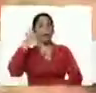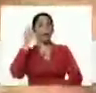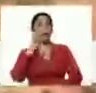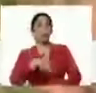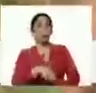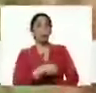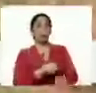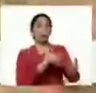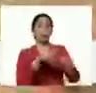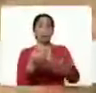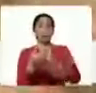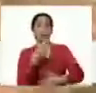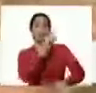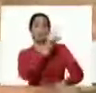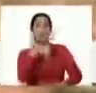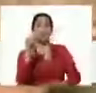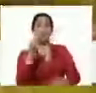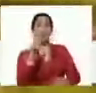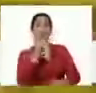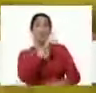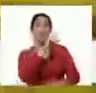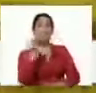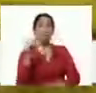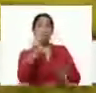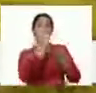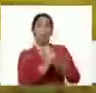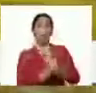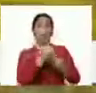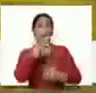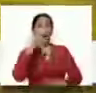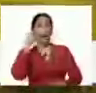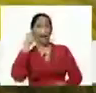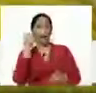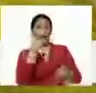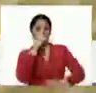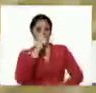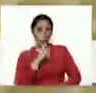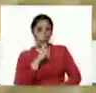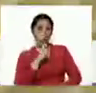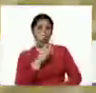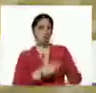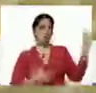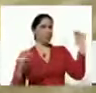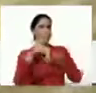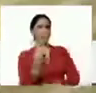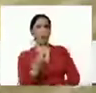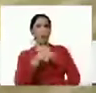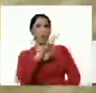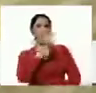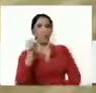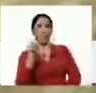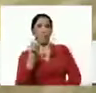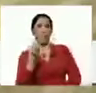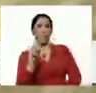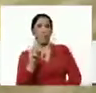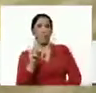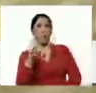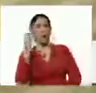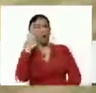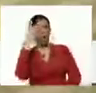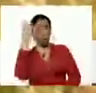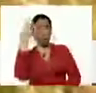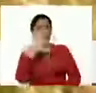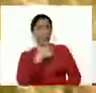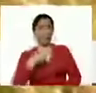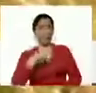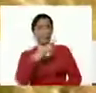entregué 100.100 toneladas de arroz. Y este año me está financiando, estoy creciendo un poquito más con 30, que si Dios quiere voy a entregarle